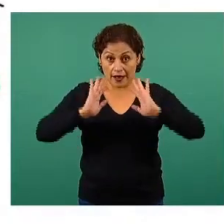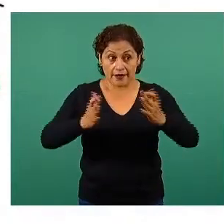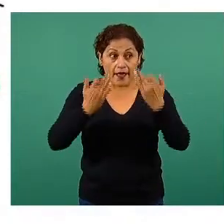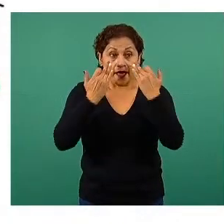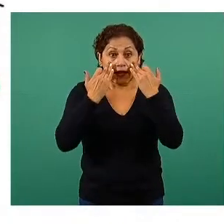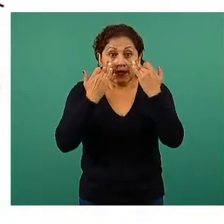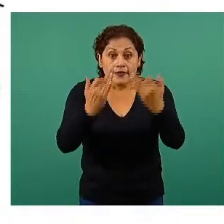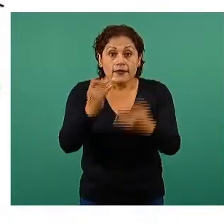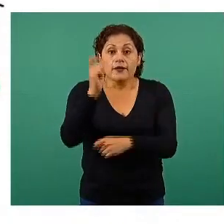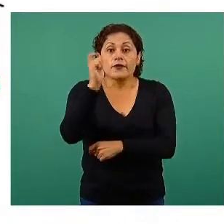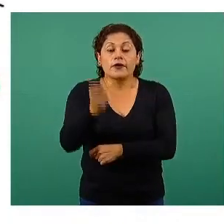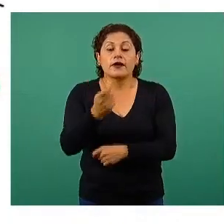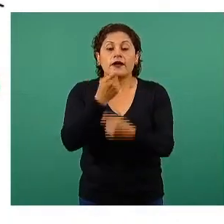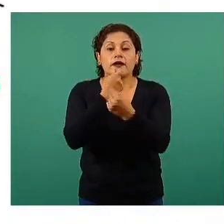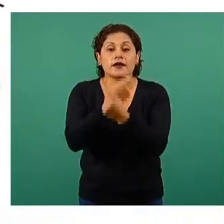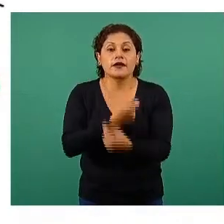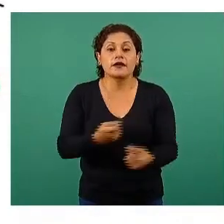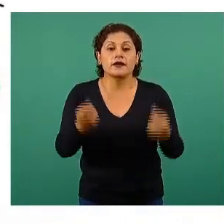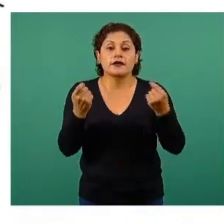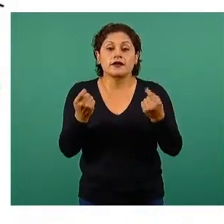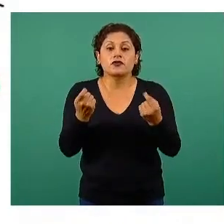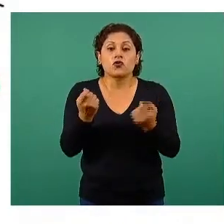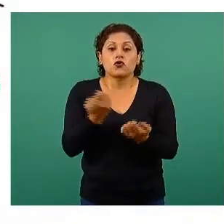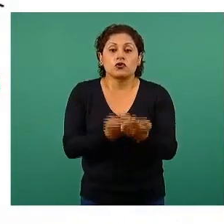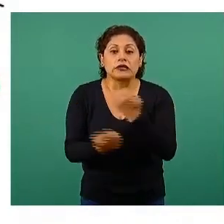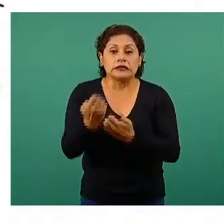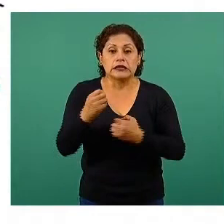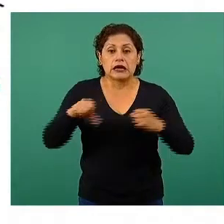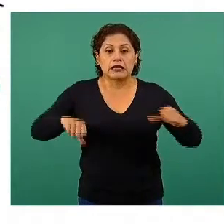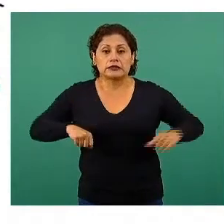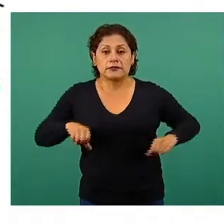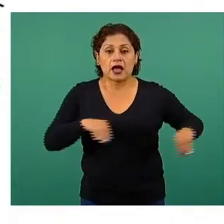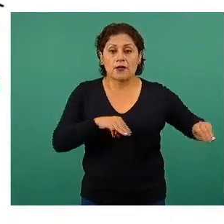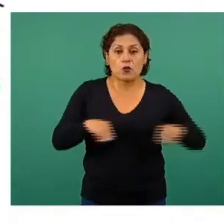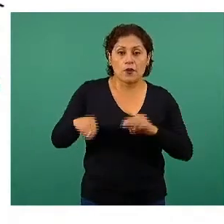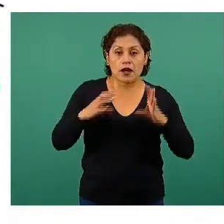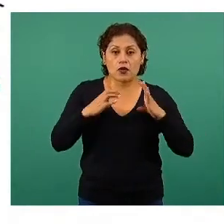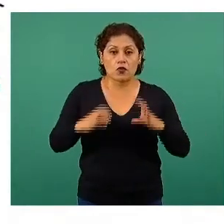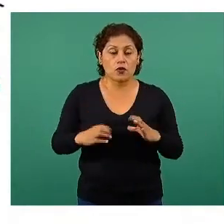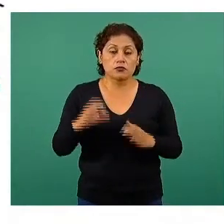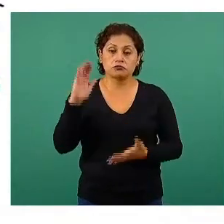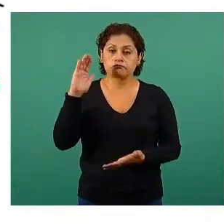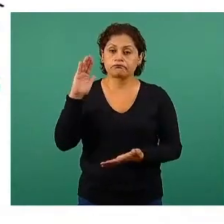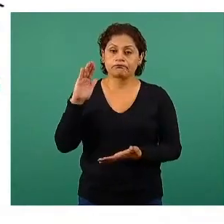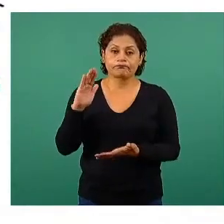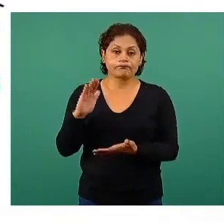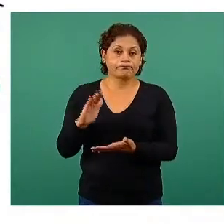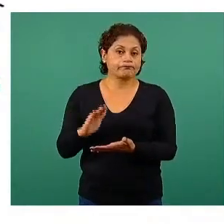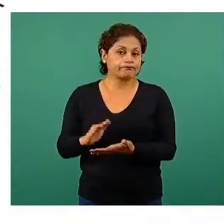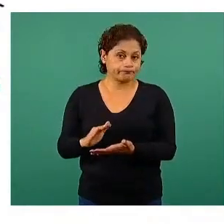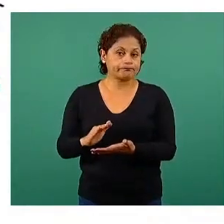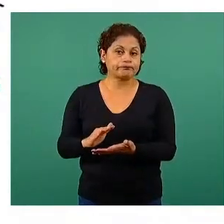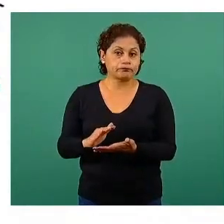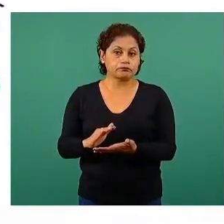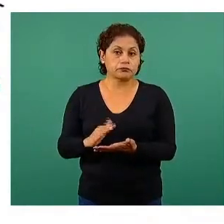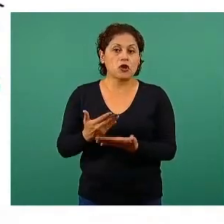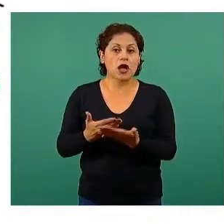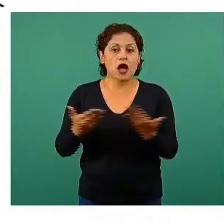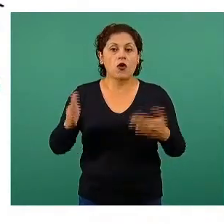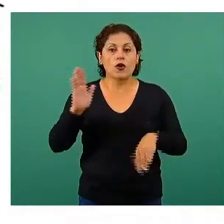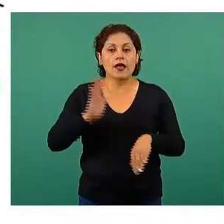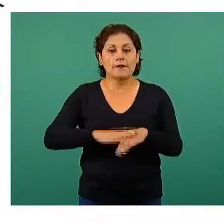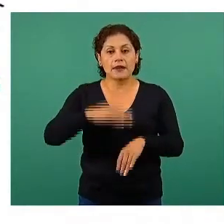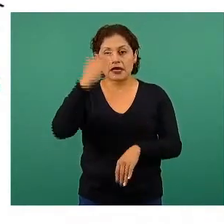niños han disminuido la cantidad de actividad física que realizaban y han aumentado el tiempo frente a pantalla.